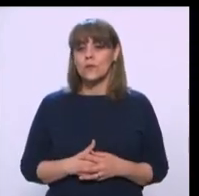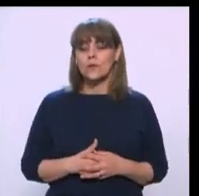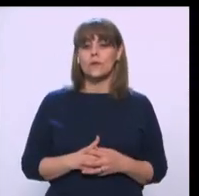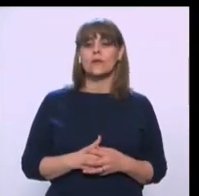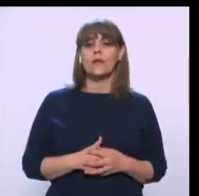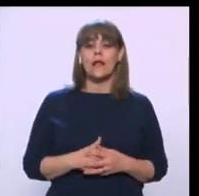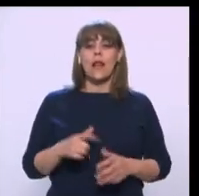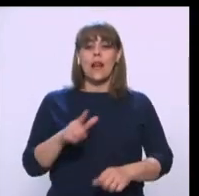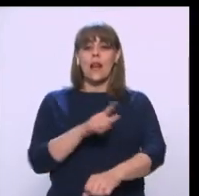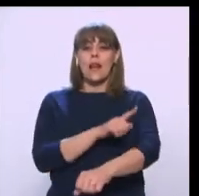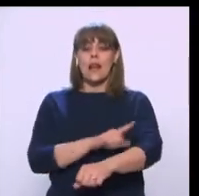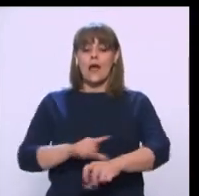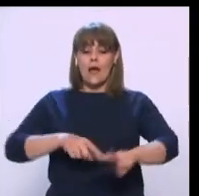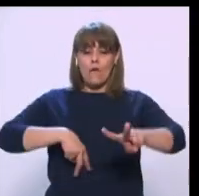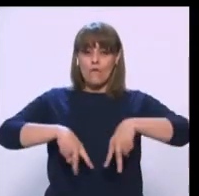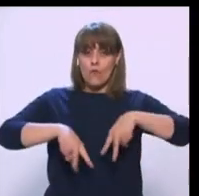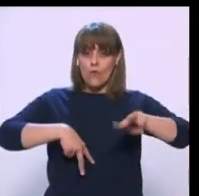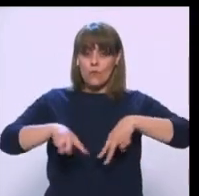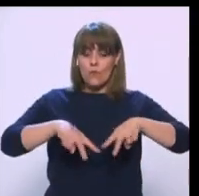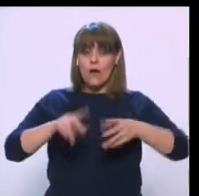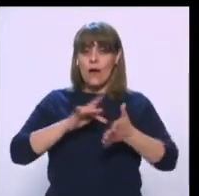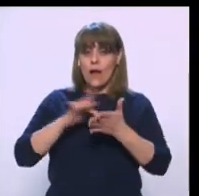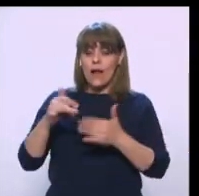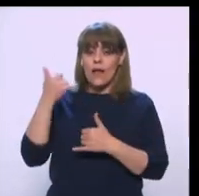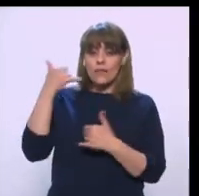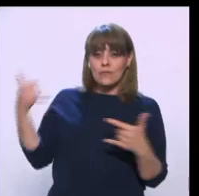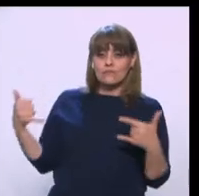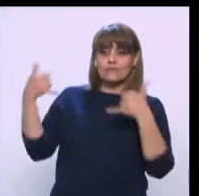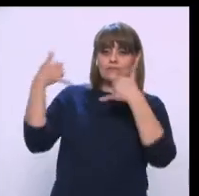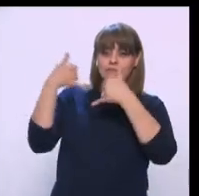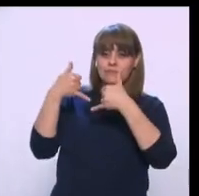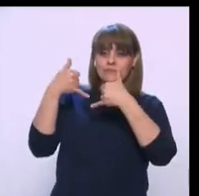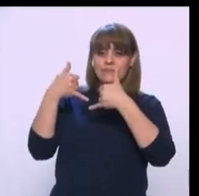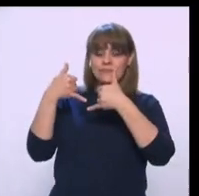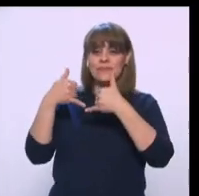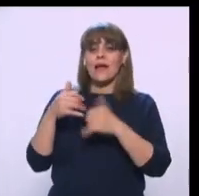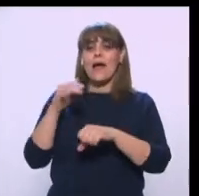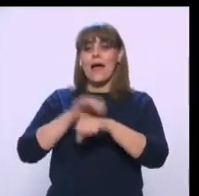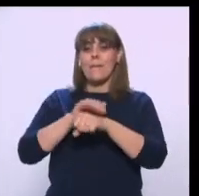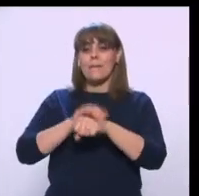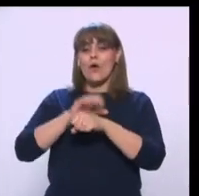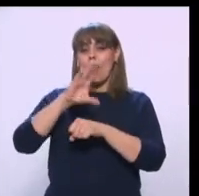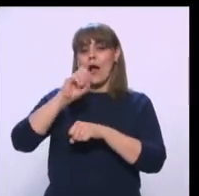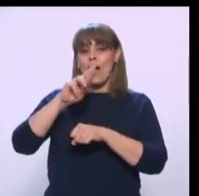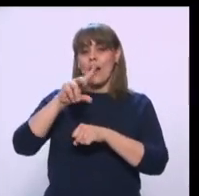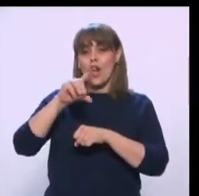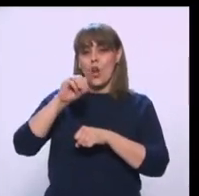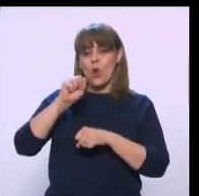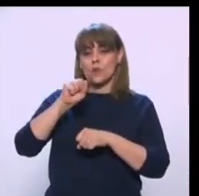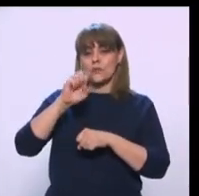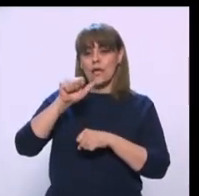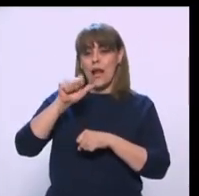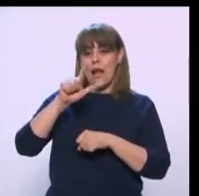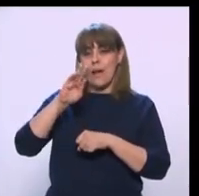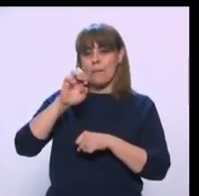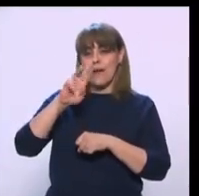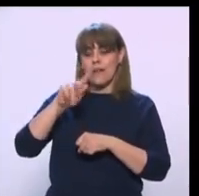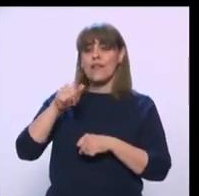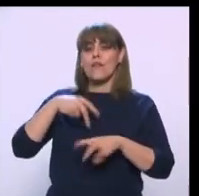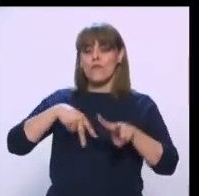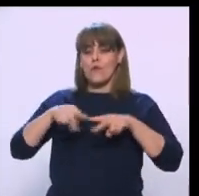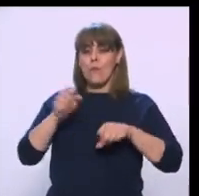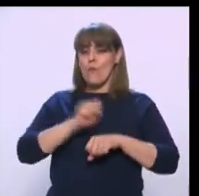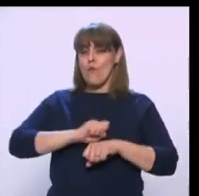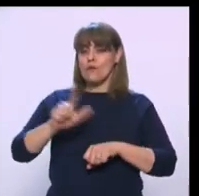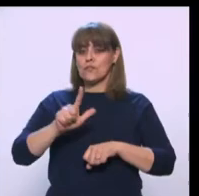De la Liga de Balompié Mexicano. Agradezco que esté en la línea telefónica a mi gran amigo Carlos Albert, también futbolista profesional